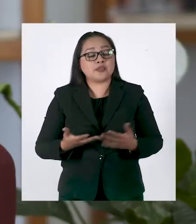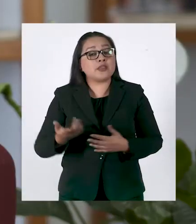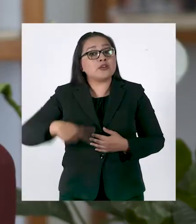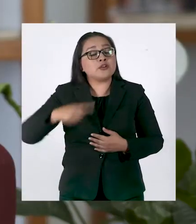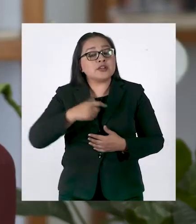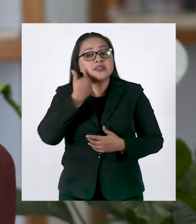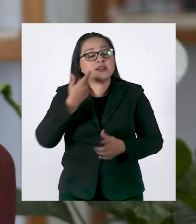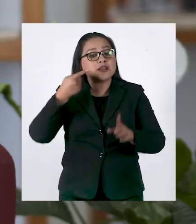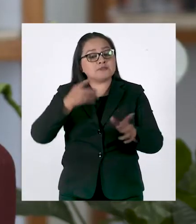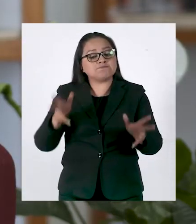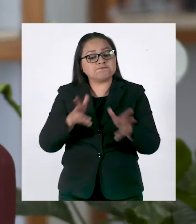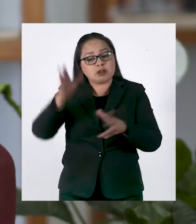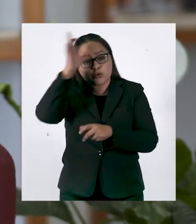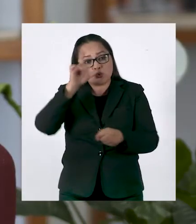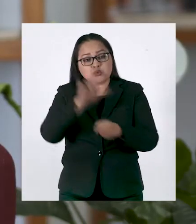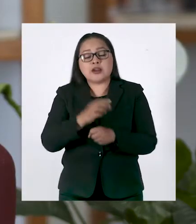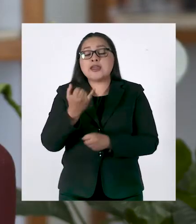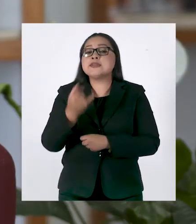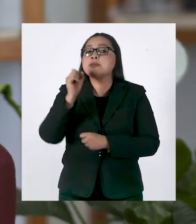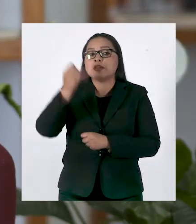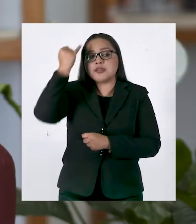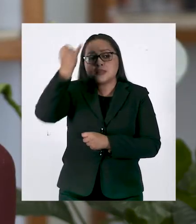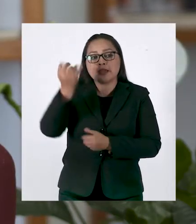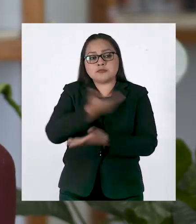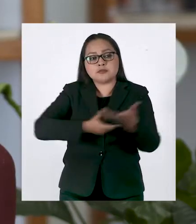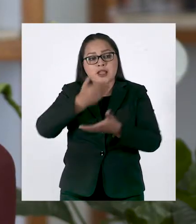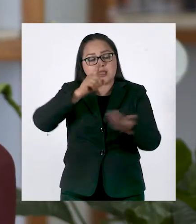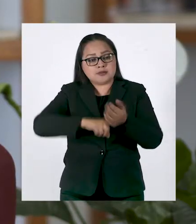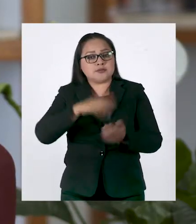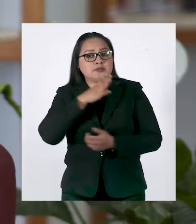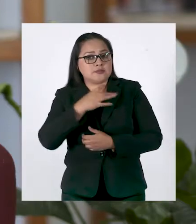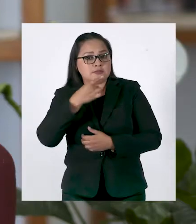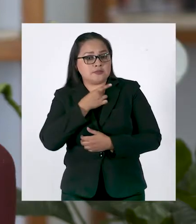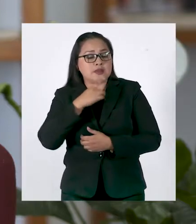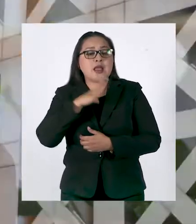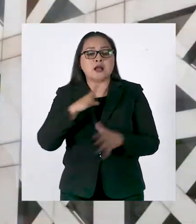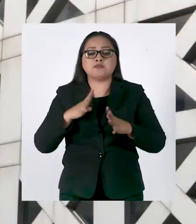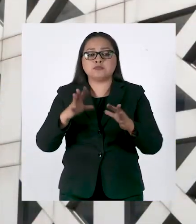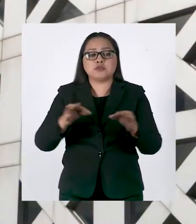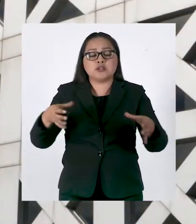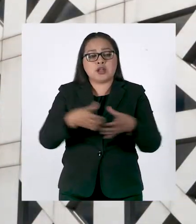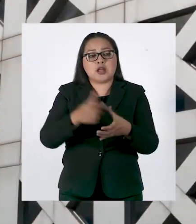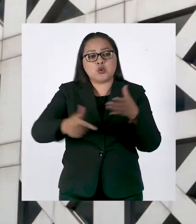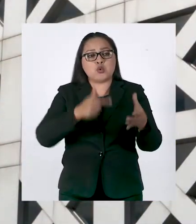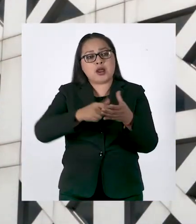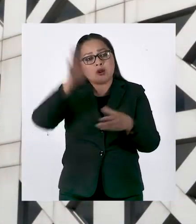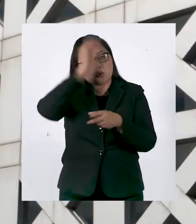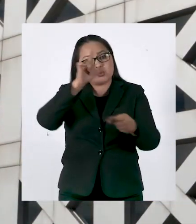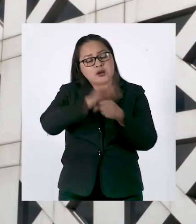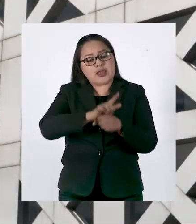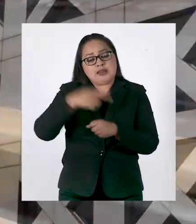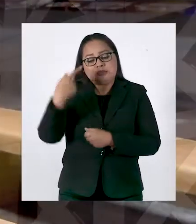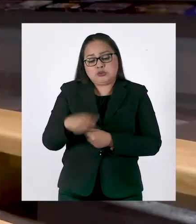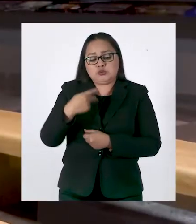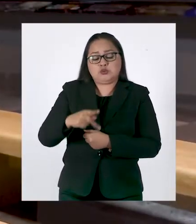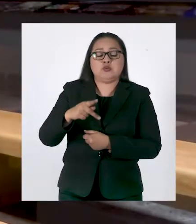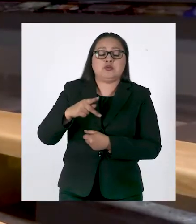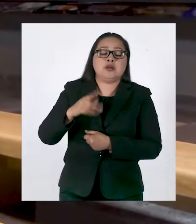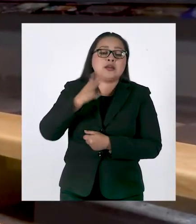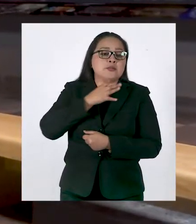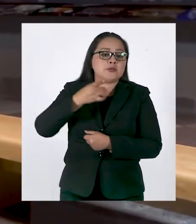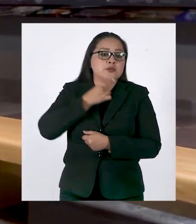Con el fin de promover la cultura y el intercambio de ideas dentro de la Cámara de Diputados, se creó el Espacio Cultural San Lázaro.